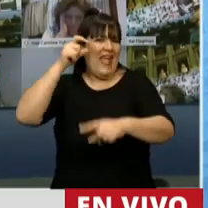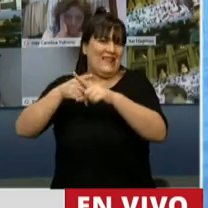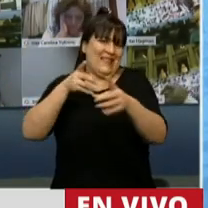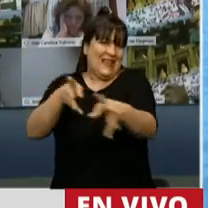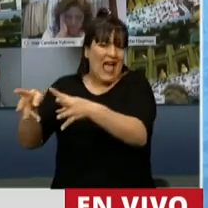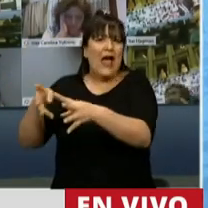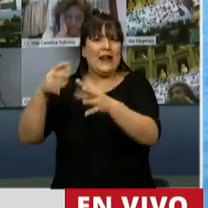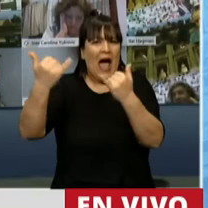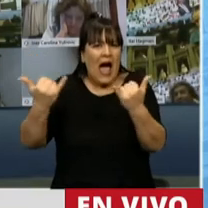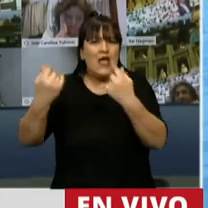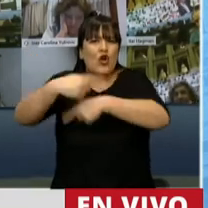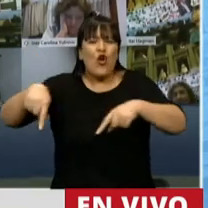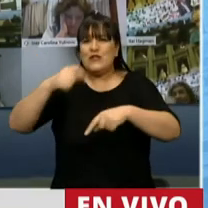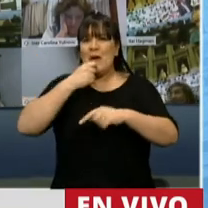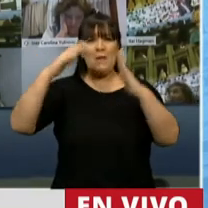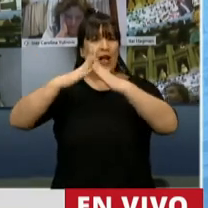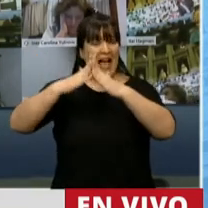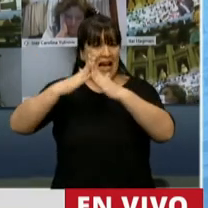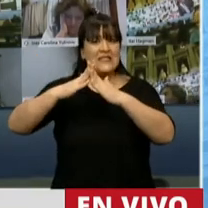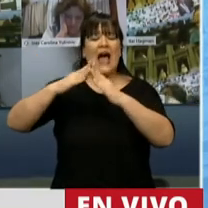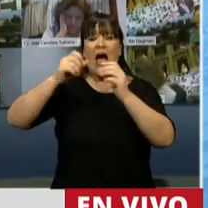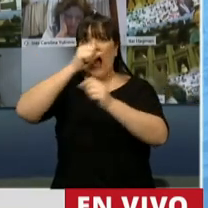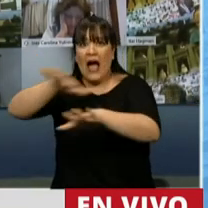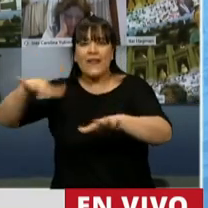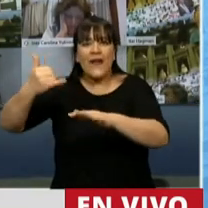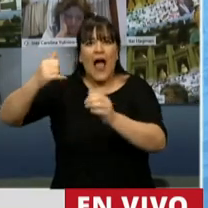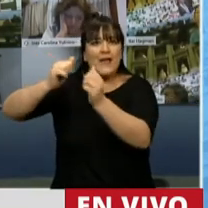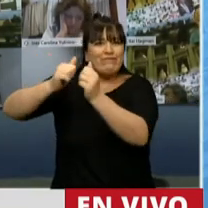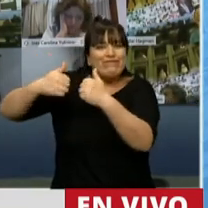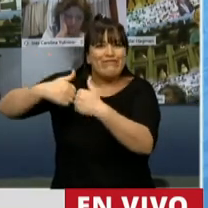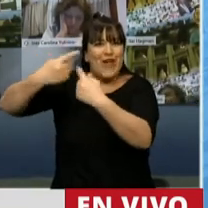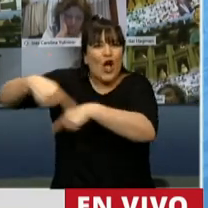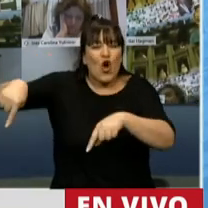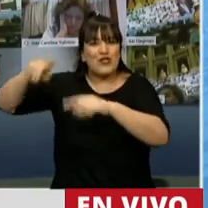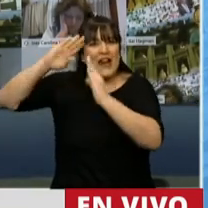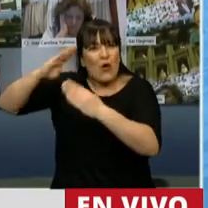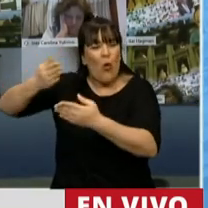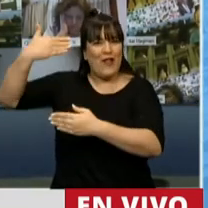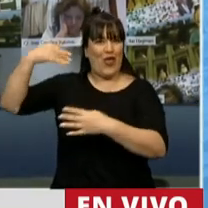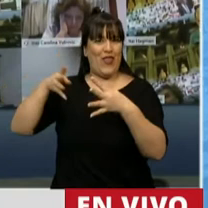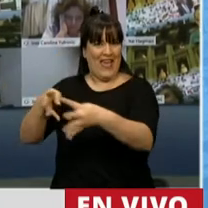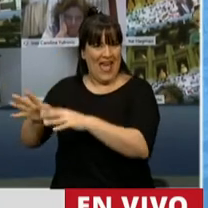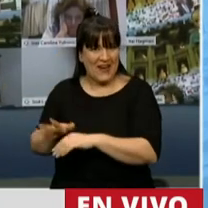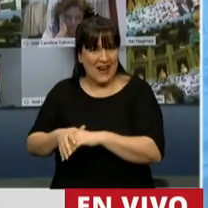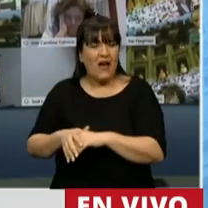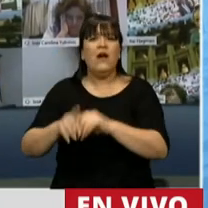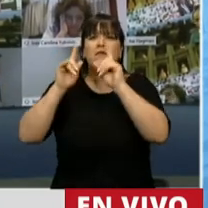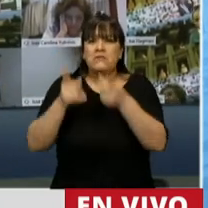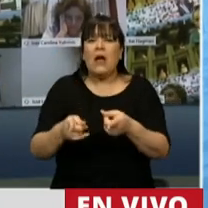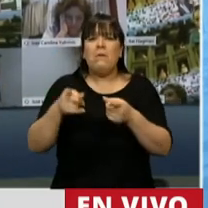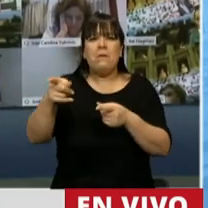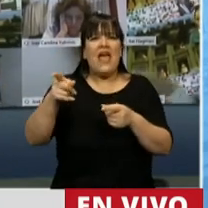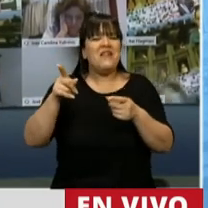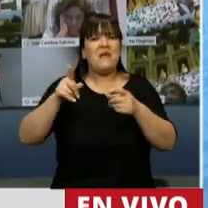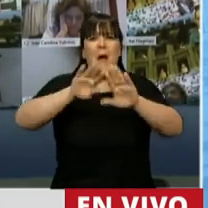82 en los jardines de sus casas como un trofeo que nos habían sacado a nosotros los violentos. Incluso ellos padecen no tener la posibilidad de utilizar